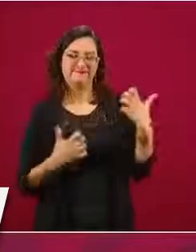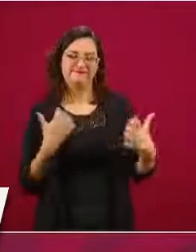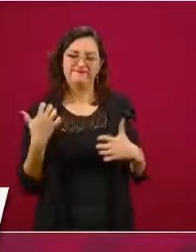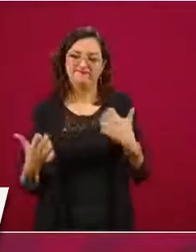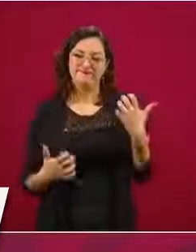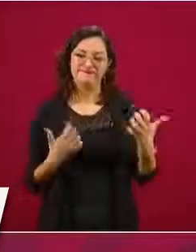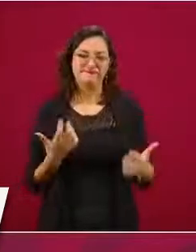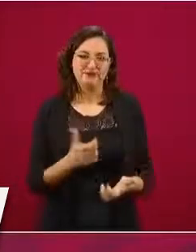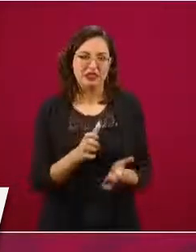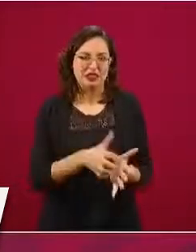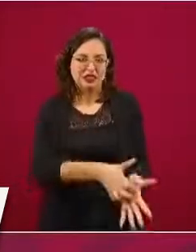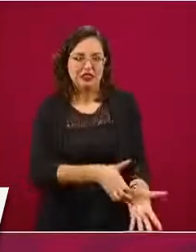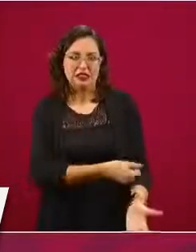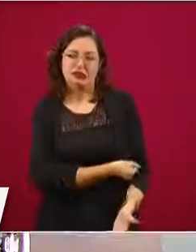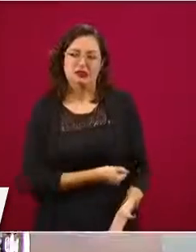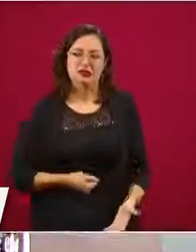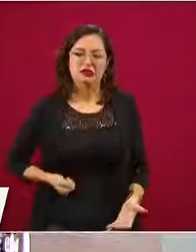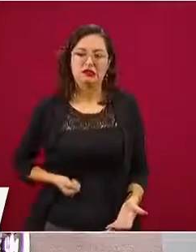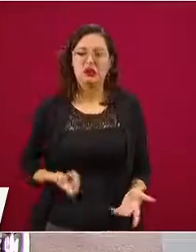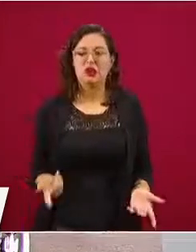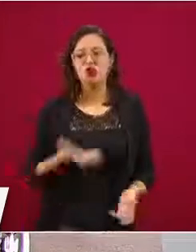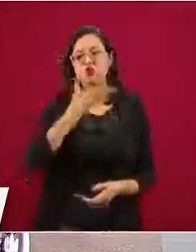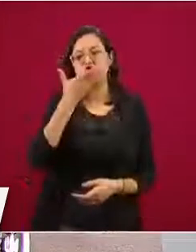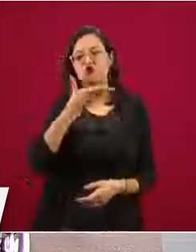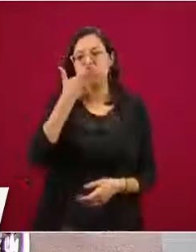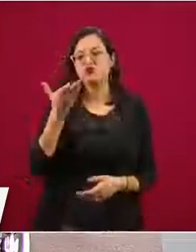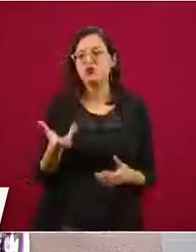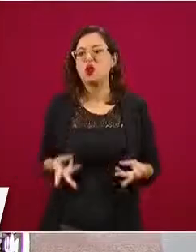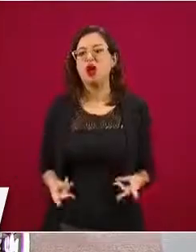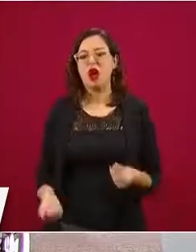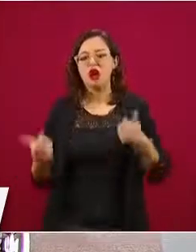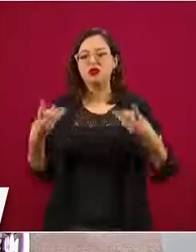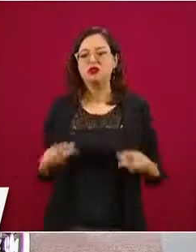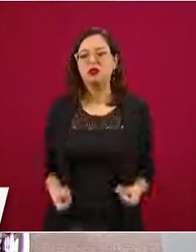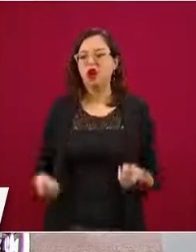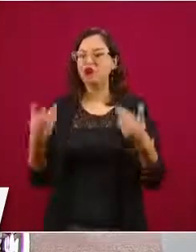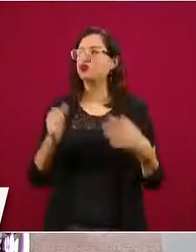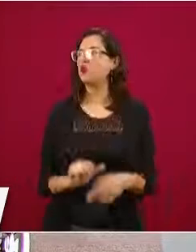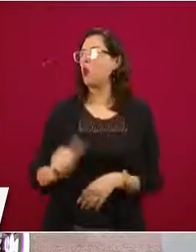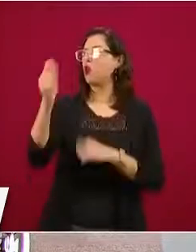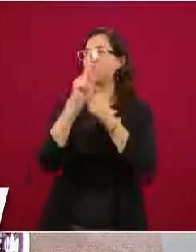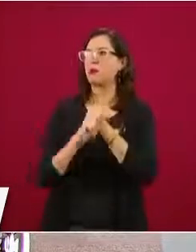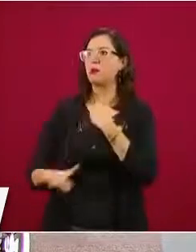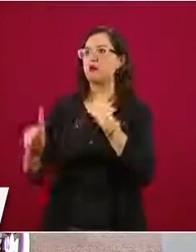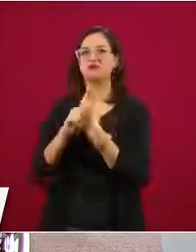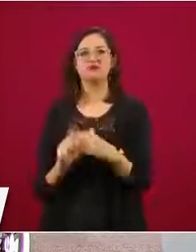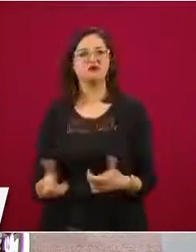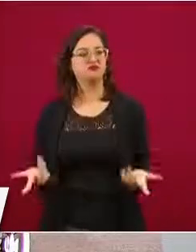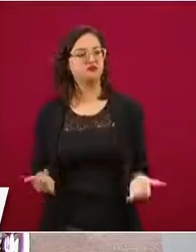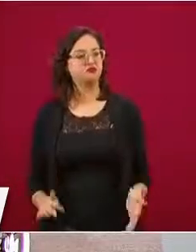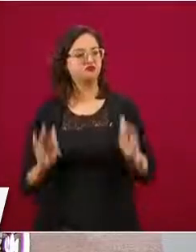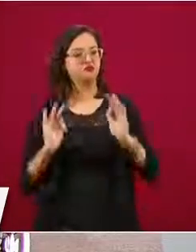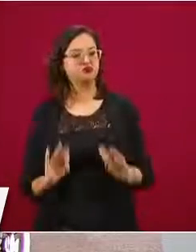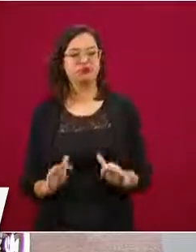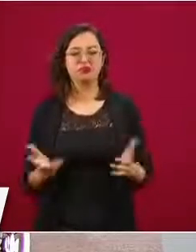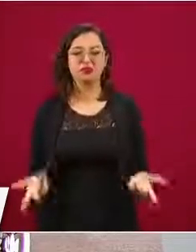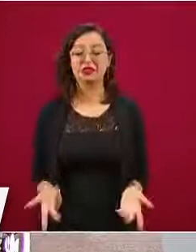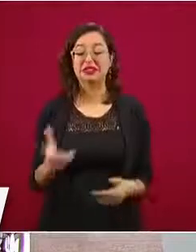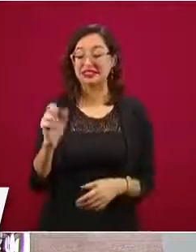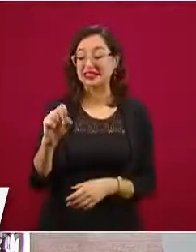la austeridad si estaban acostumbrados al derroche. Hoy, 60 oficinas